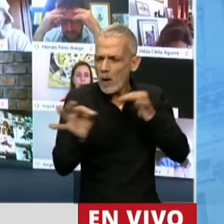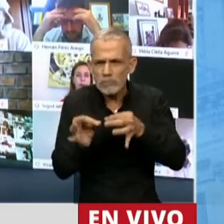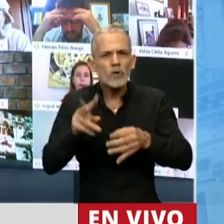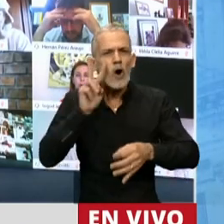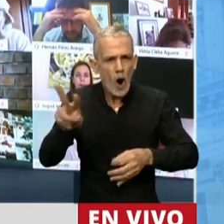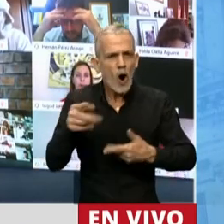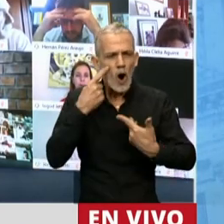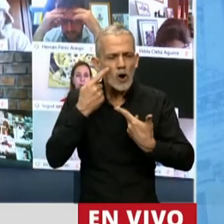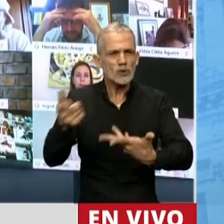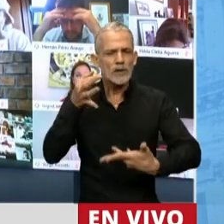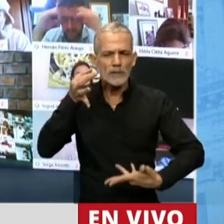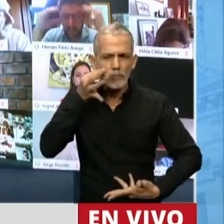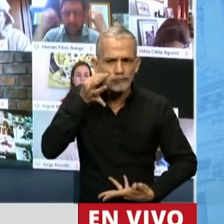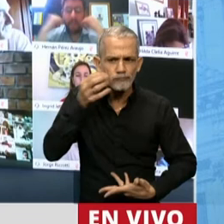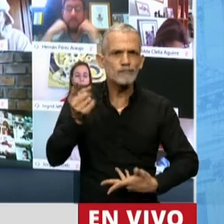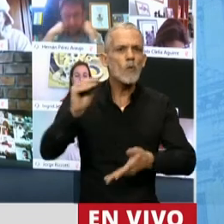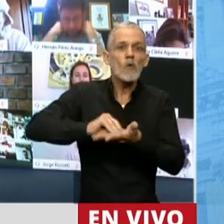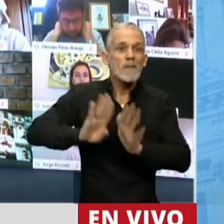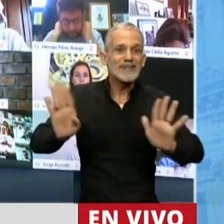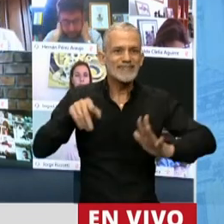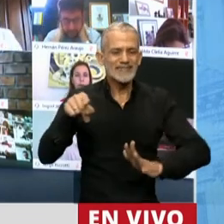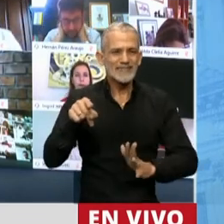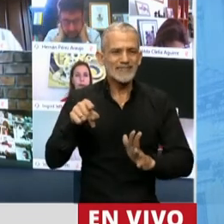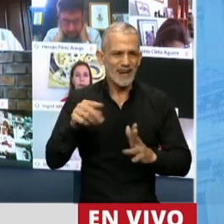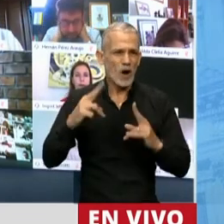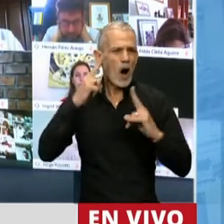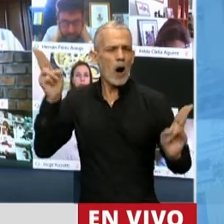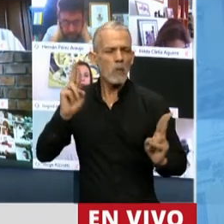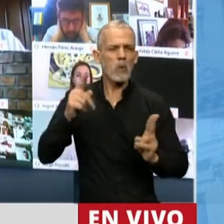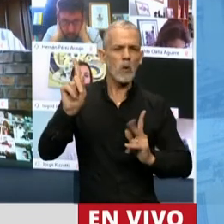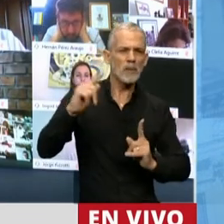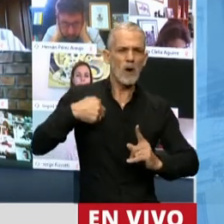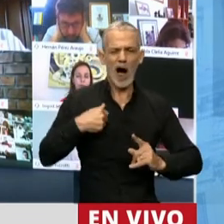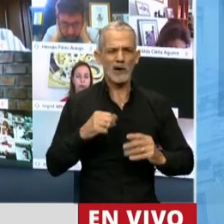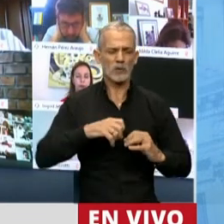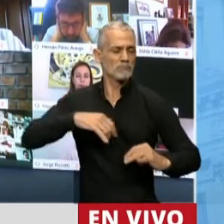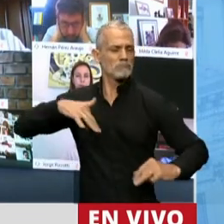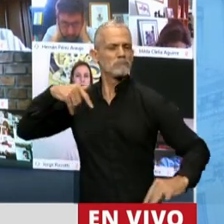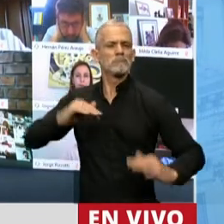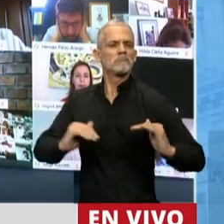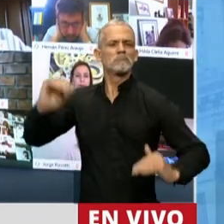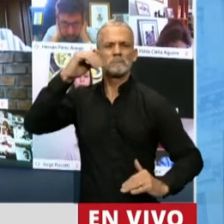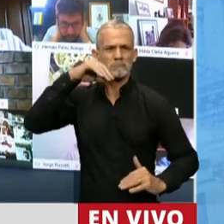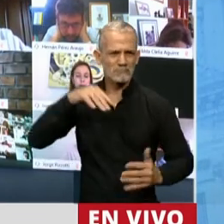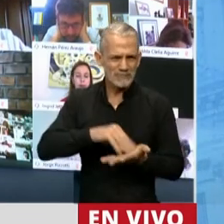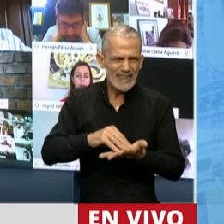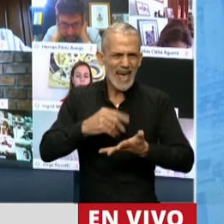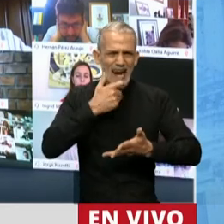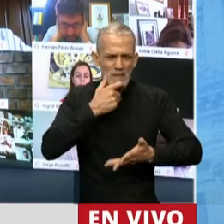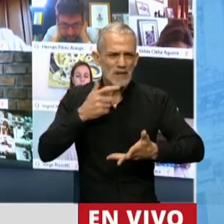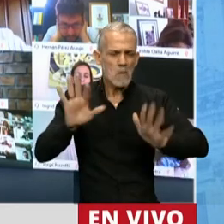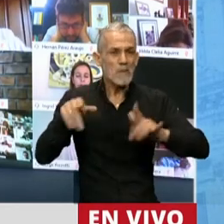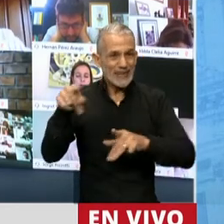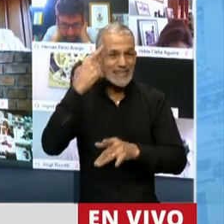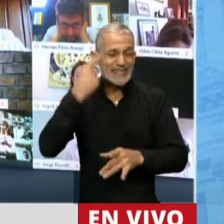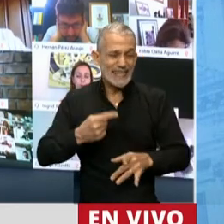Sabemos muy bien que siempre fue uno más, que nunca se desconectó de sus raíces, de su gente, de su tierra. Más allá de